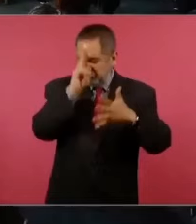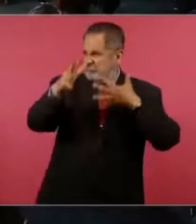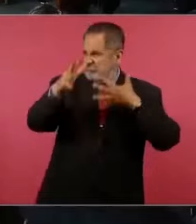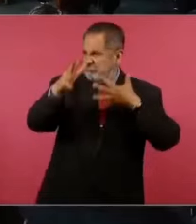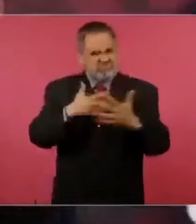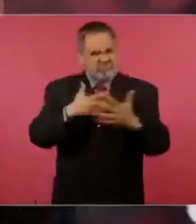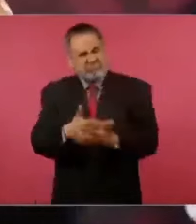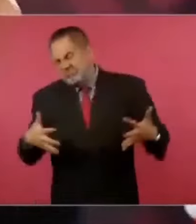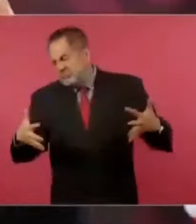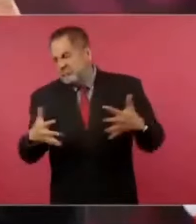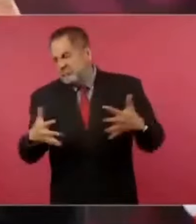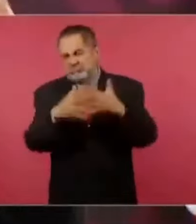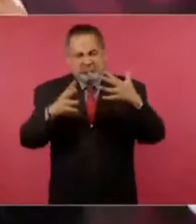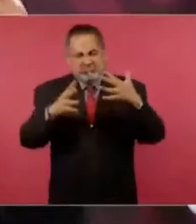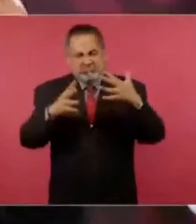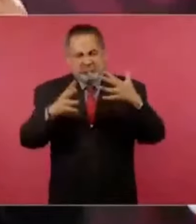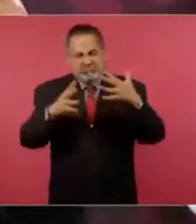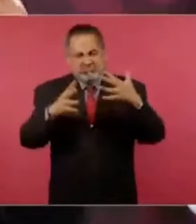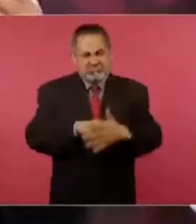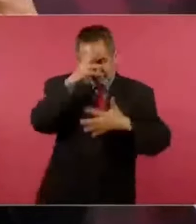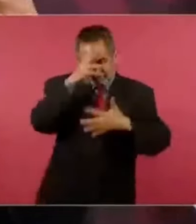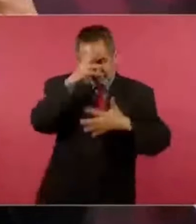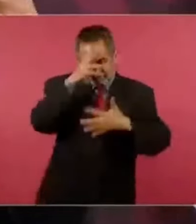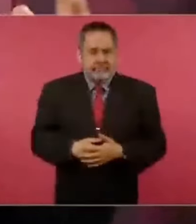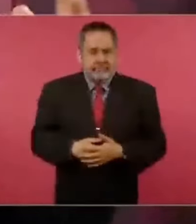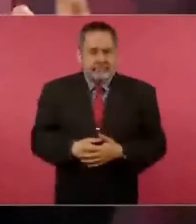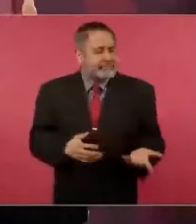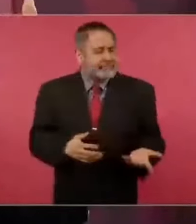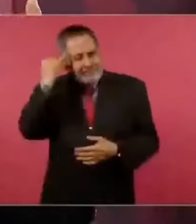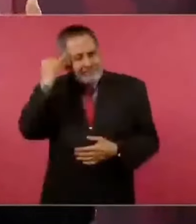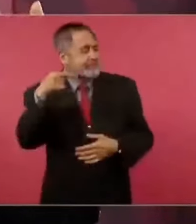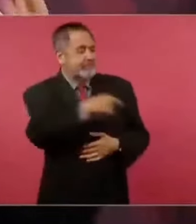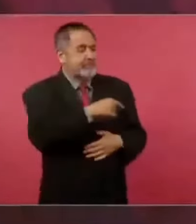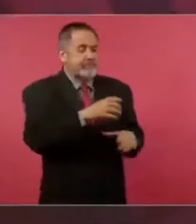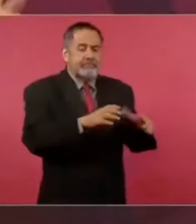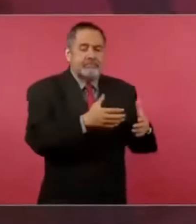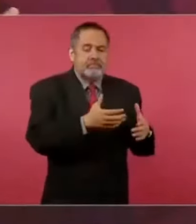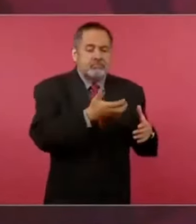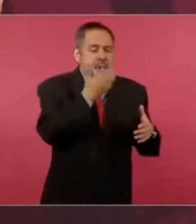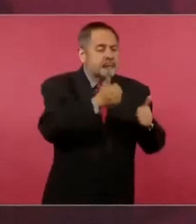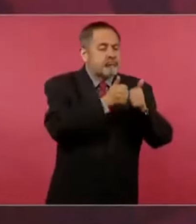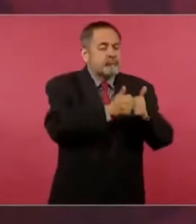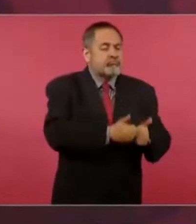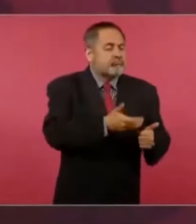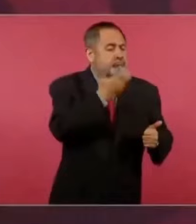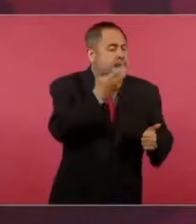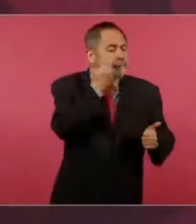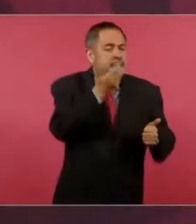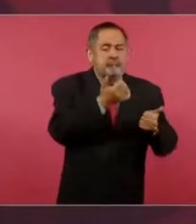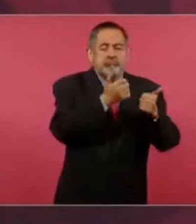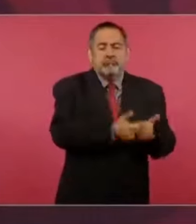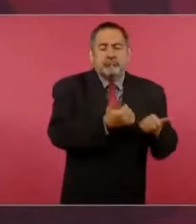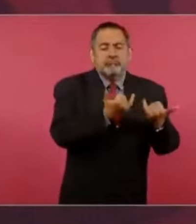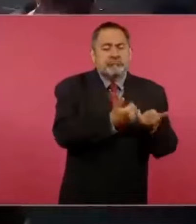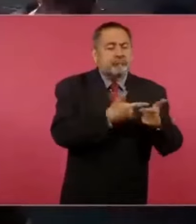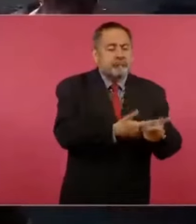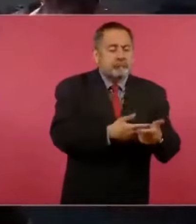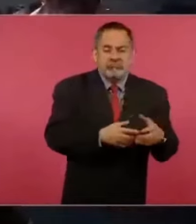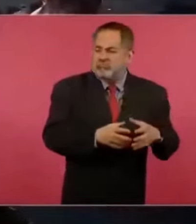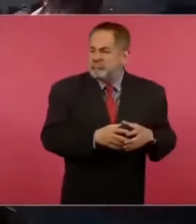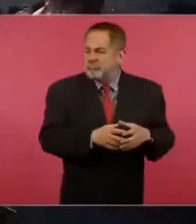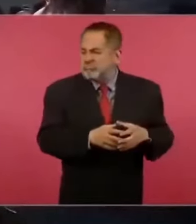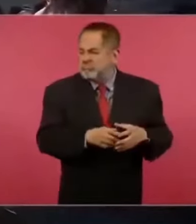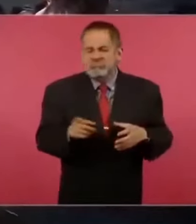Imagínense cómo eran los conservadores en ese entonces que no le perdonaron